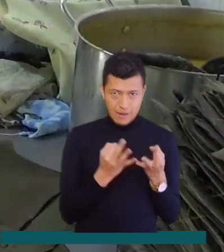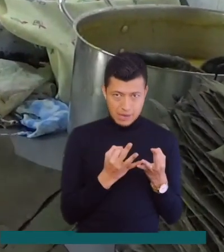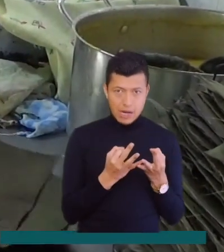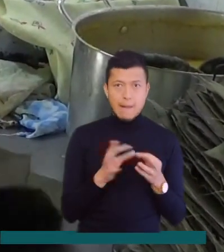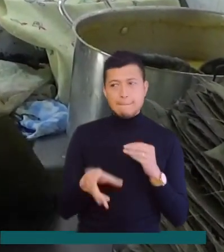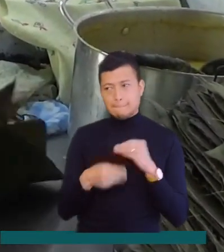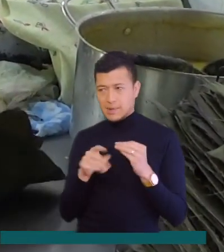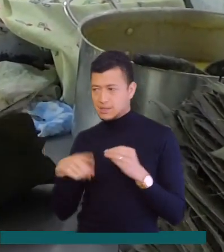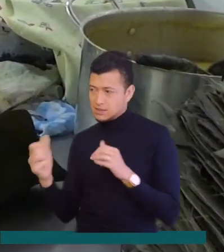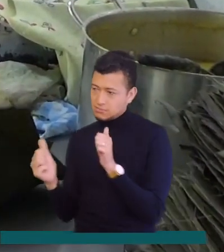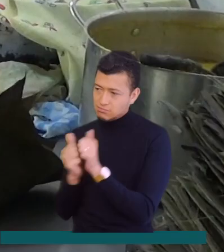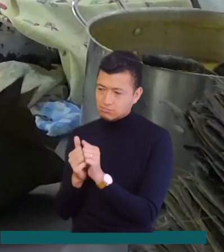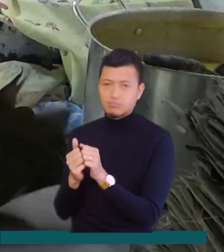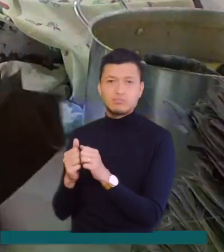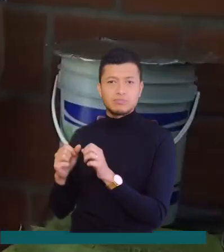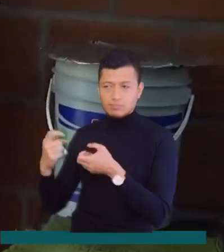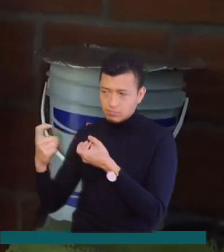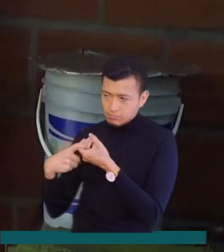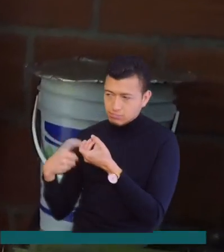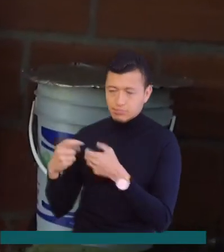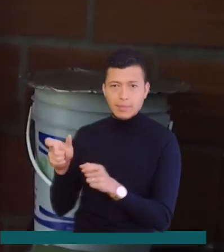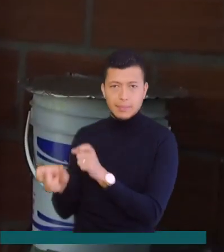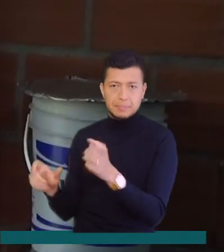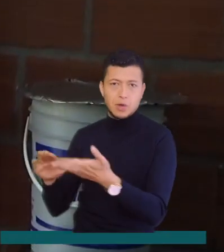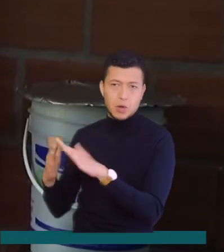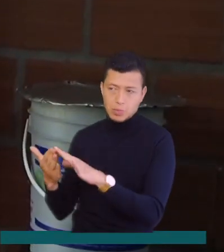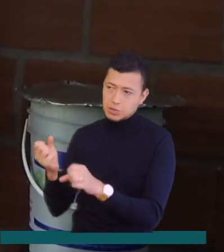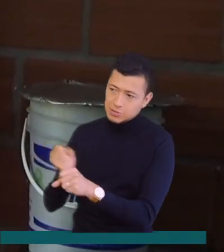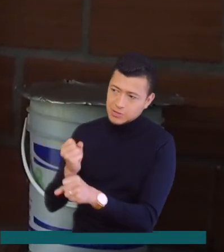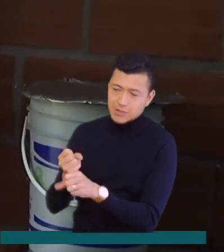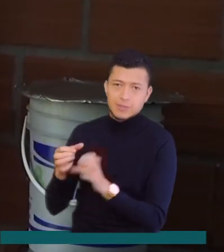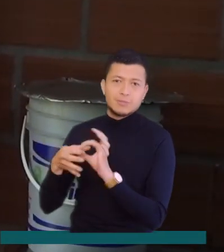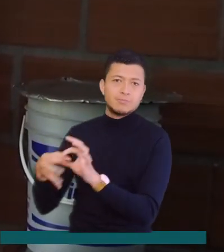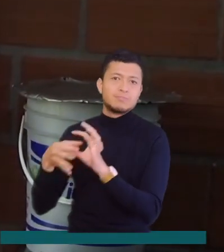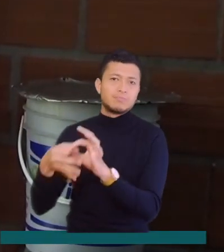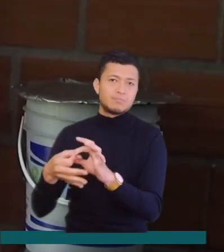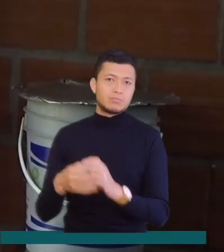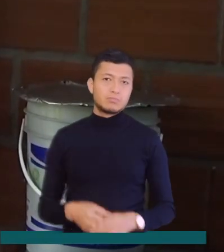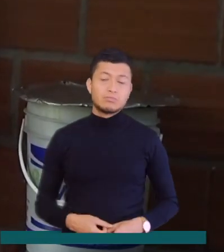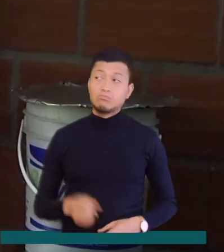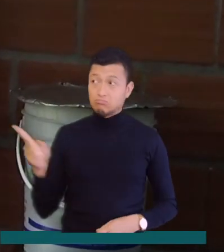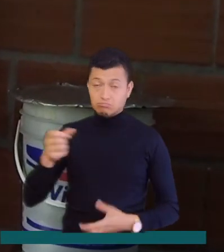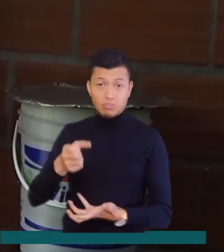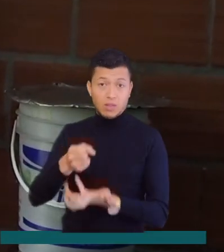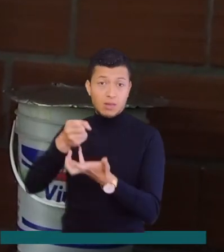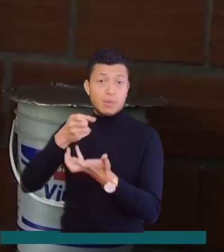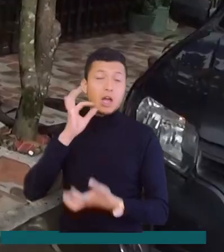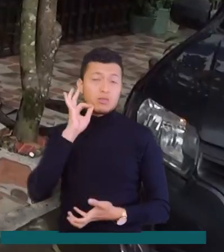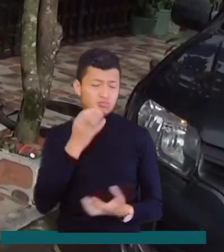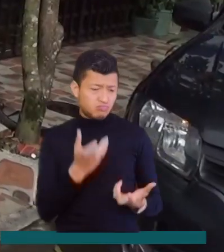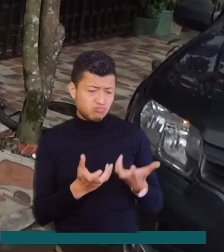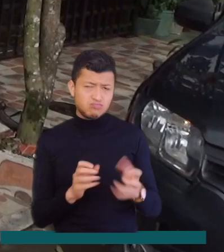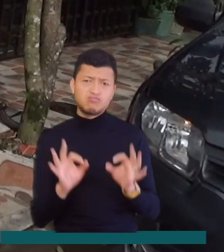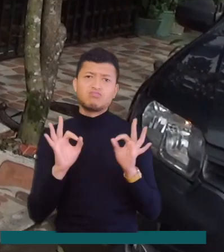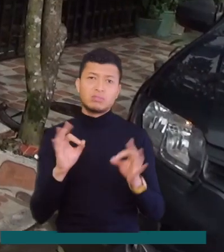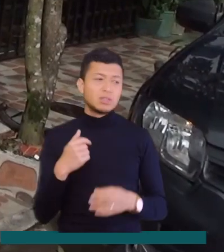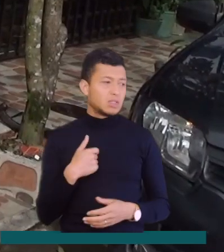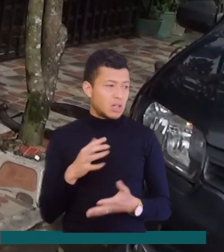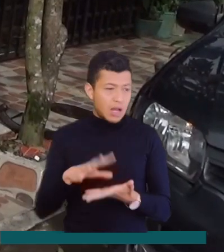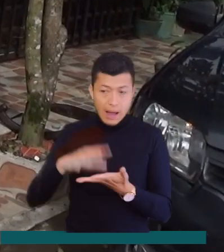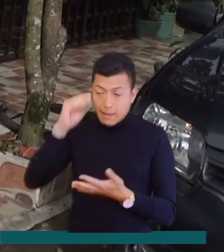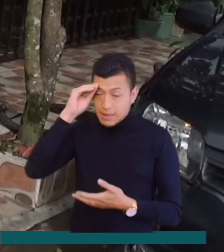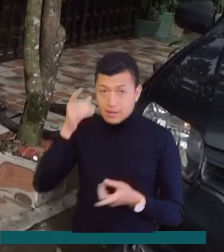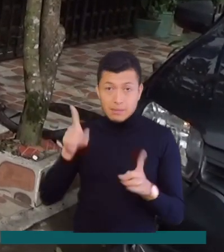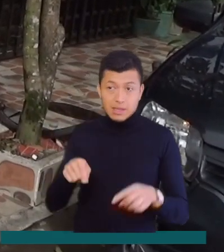esta familia, laboran a su lado varias personas de la comunidad. Ahí los tamales son ricos, son bien hechos y he